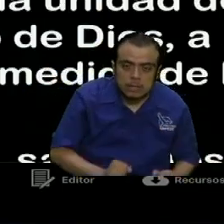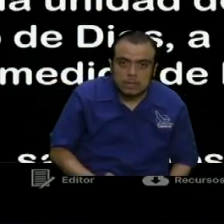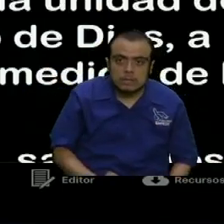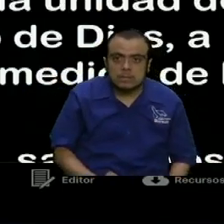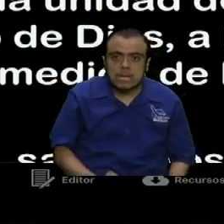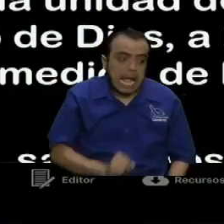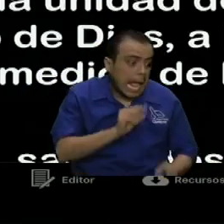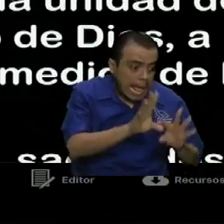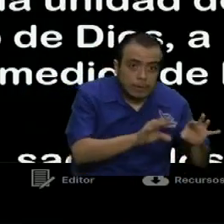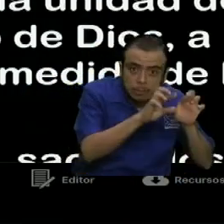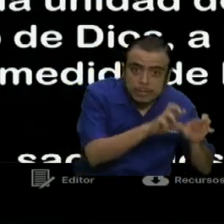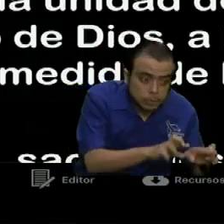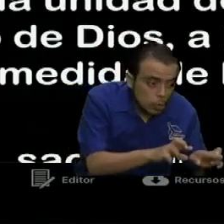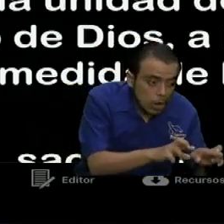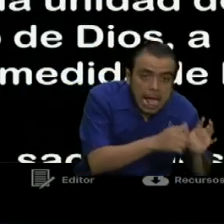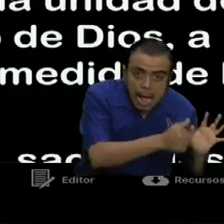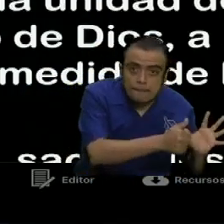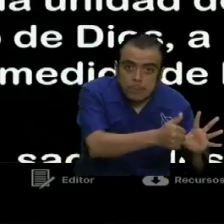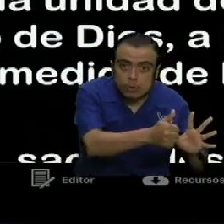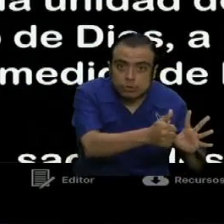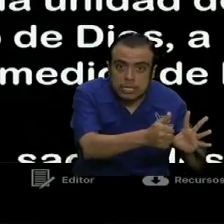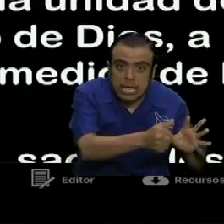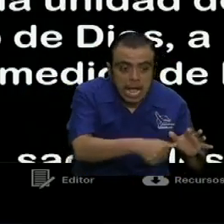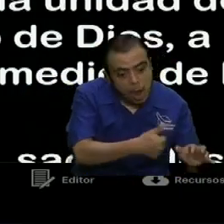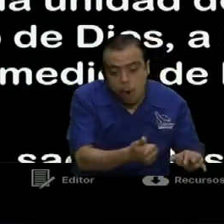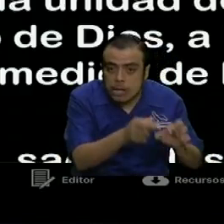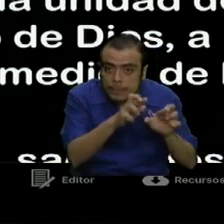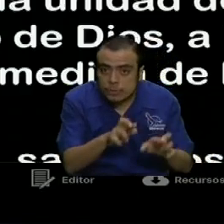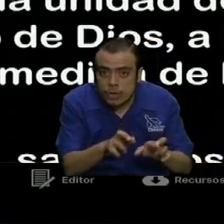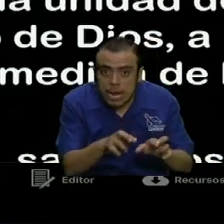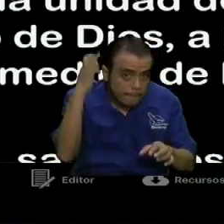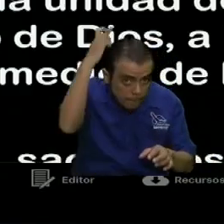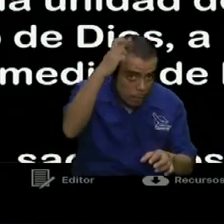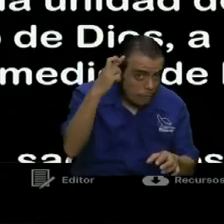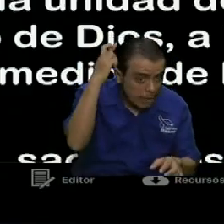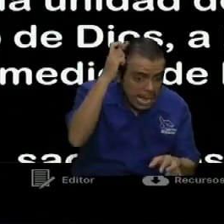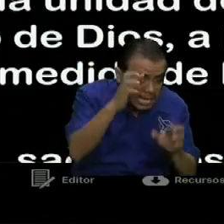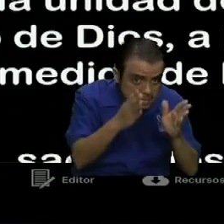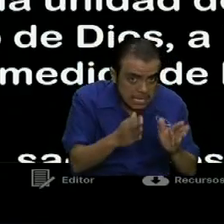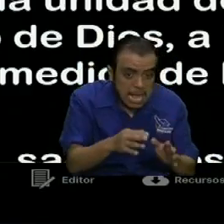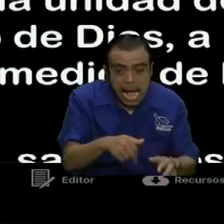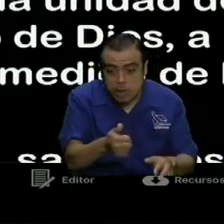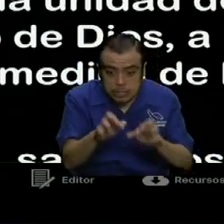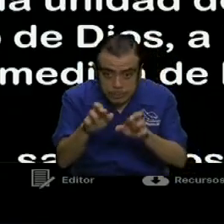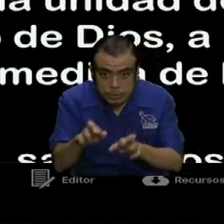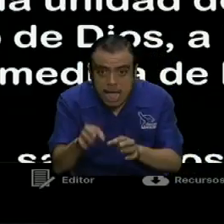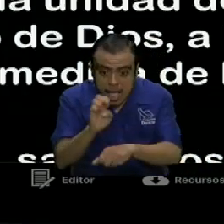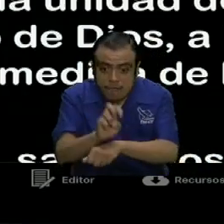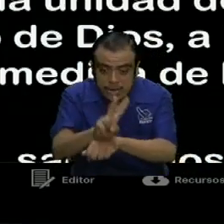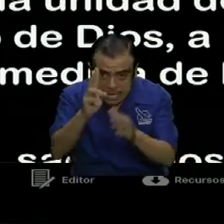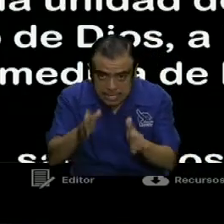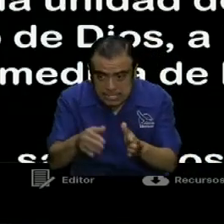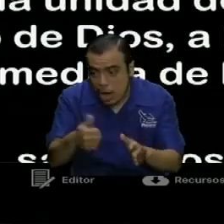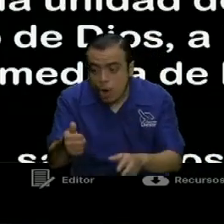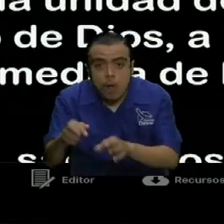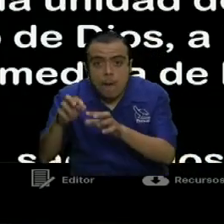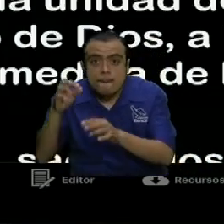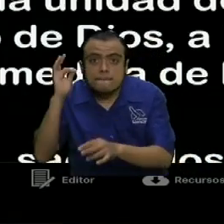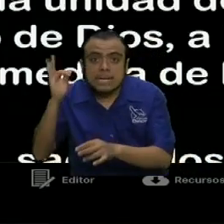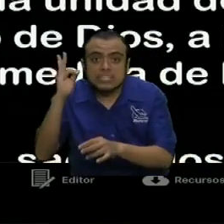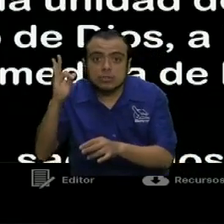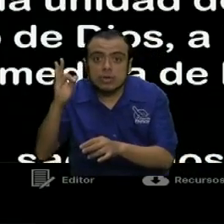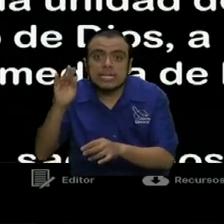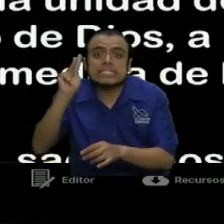A algunos el ser apóstoles, a otros profetas, a otros evangelistas, a otros pastores y